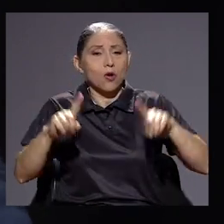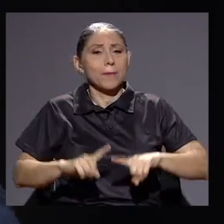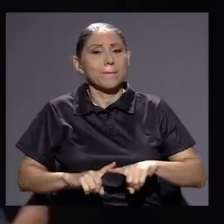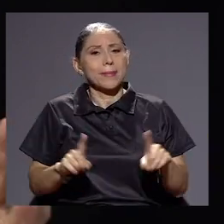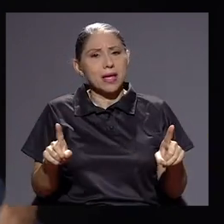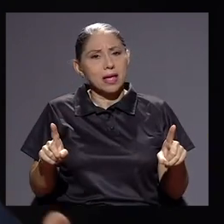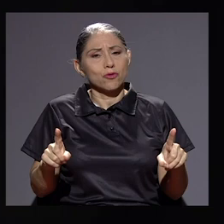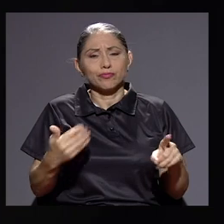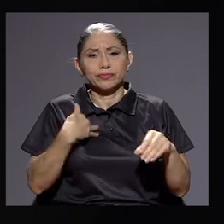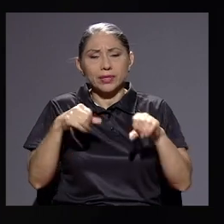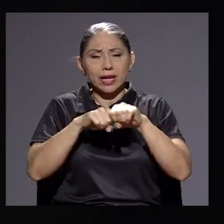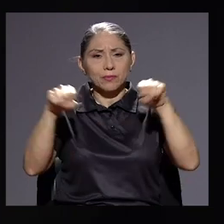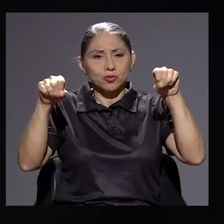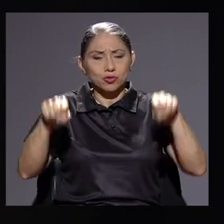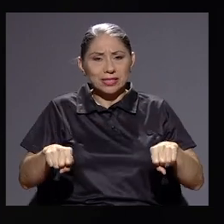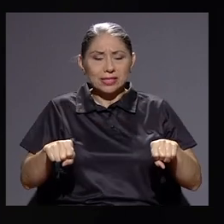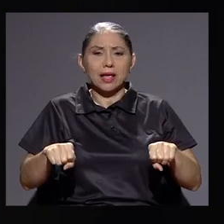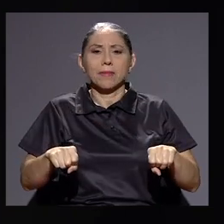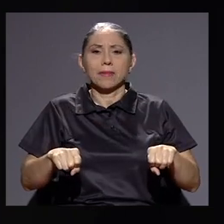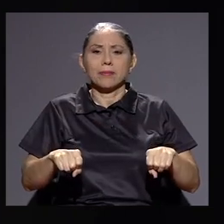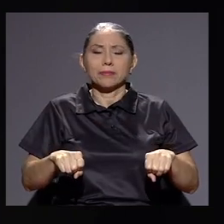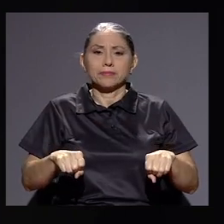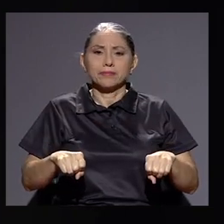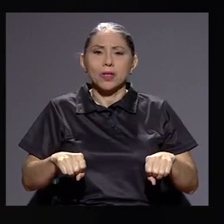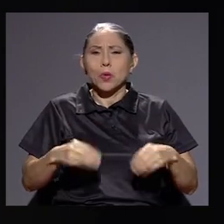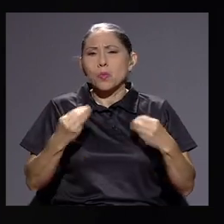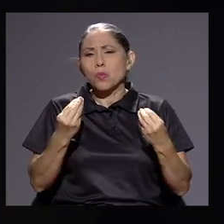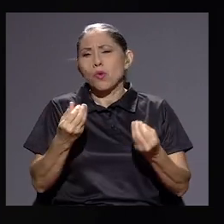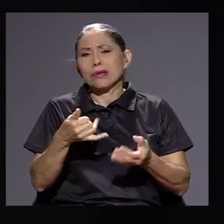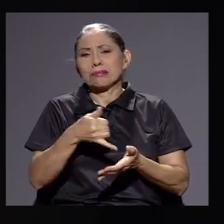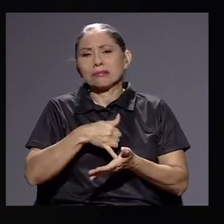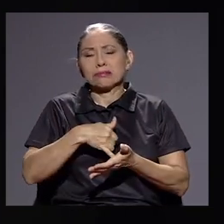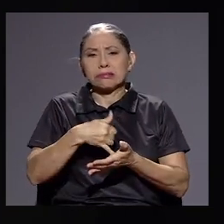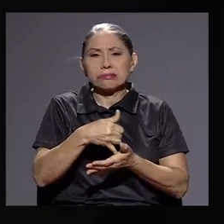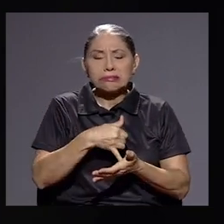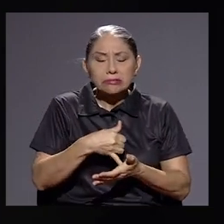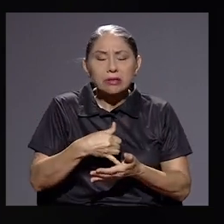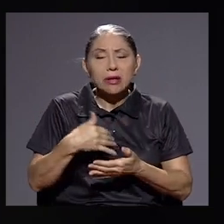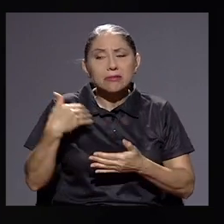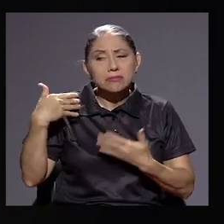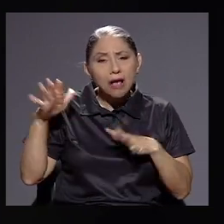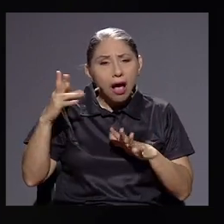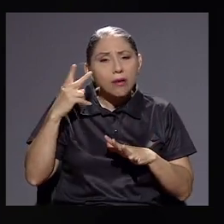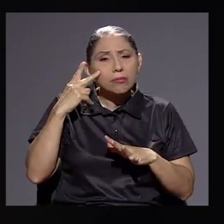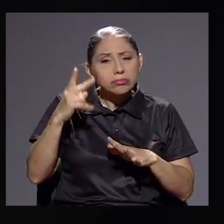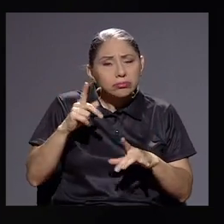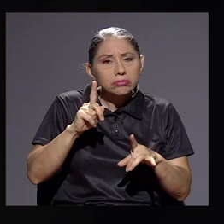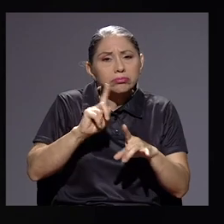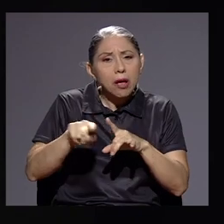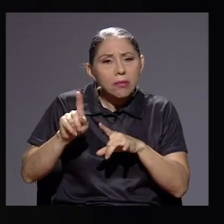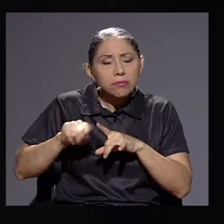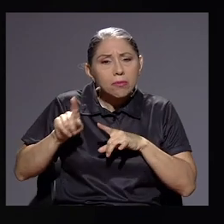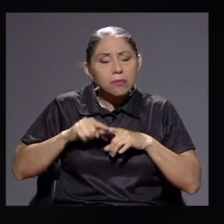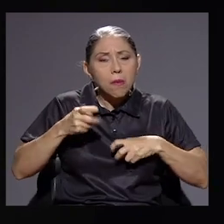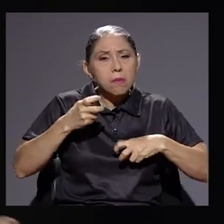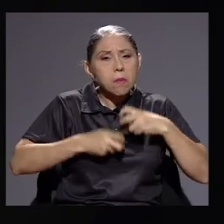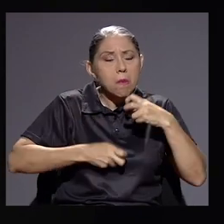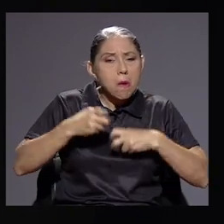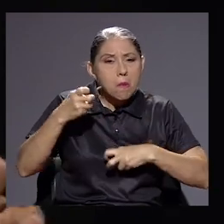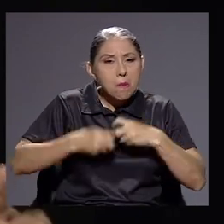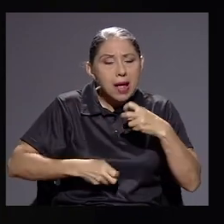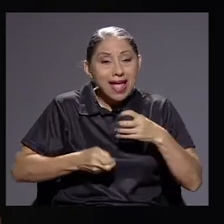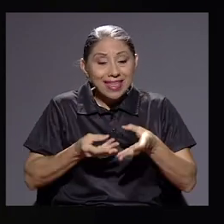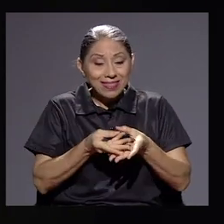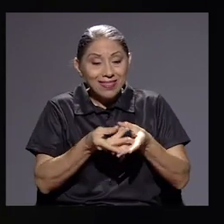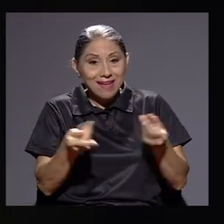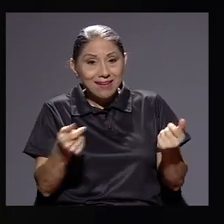tenemos un sistema muy deficitario que ha venido arrojando una serie de problemáticas que territorios